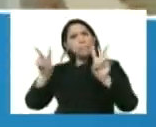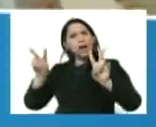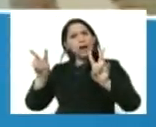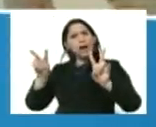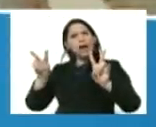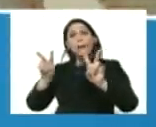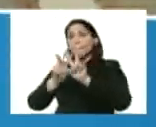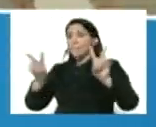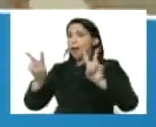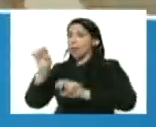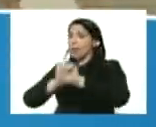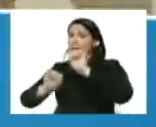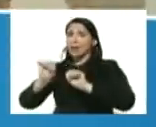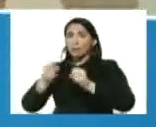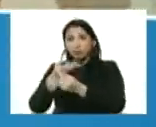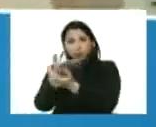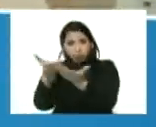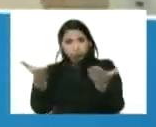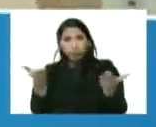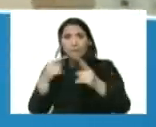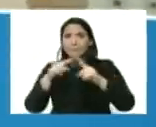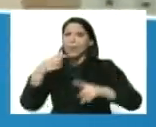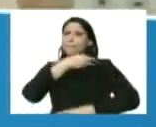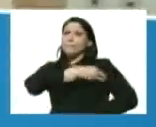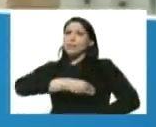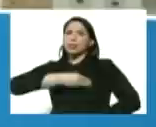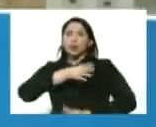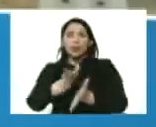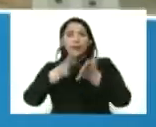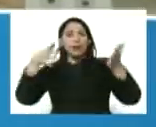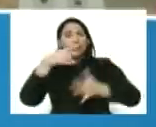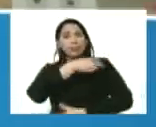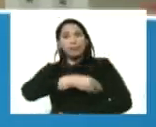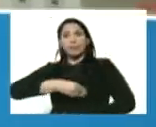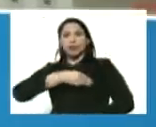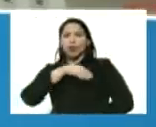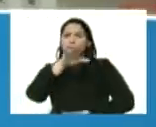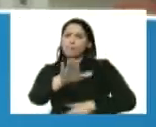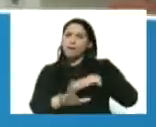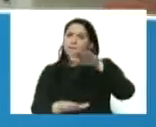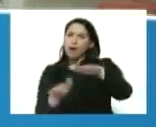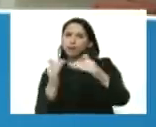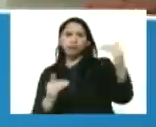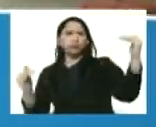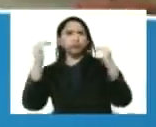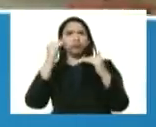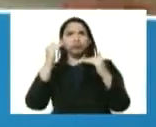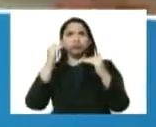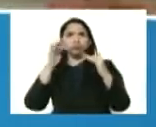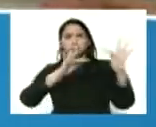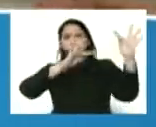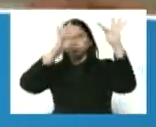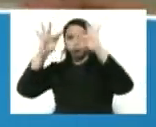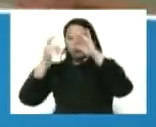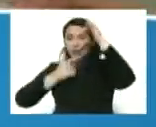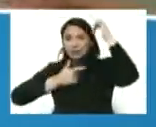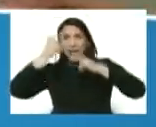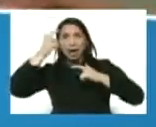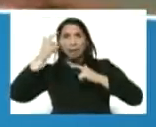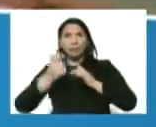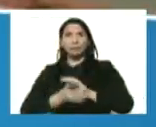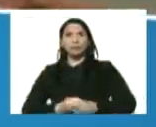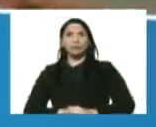paz que defendemos es para esto, para que las misiones, grandes misiones, avancen, avancen, el legado del comandante